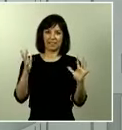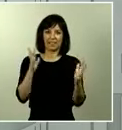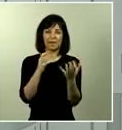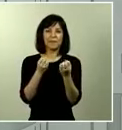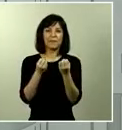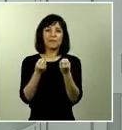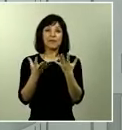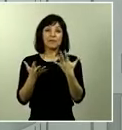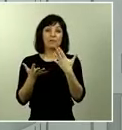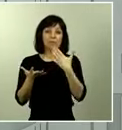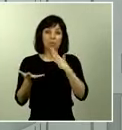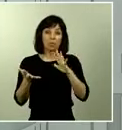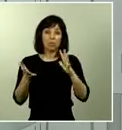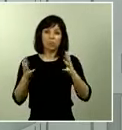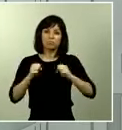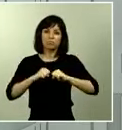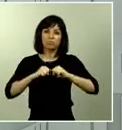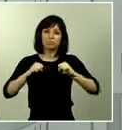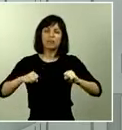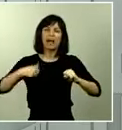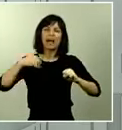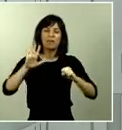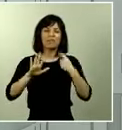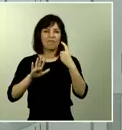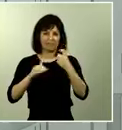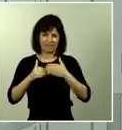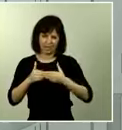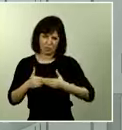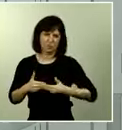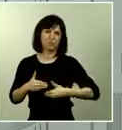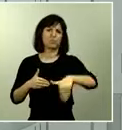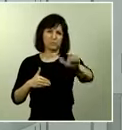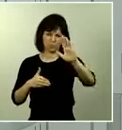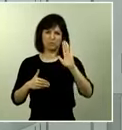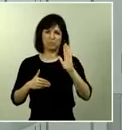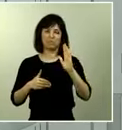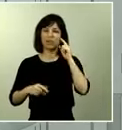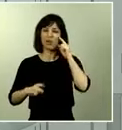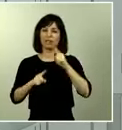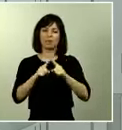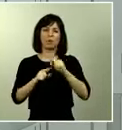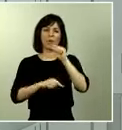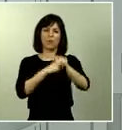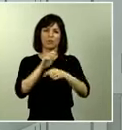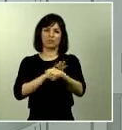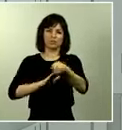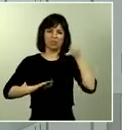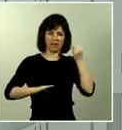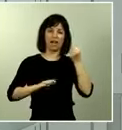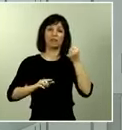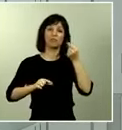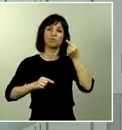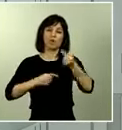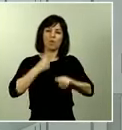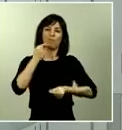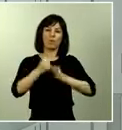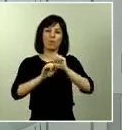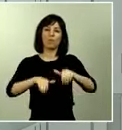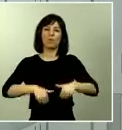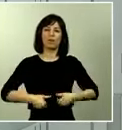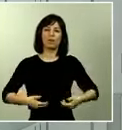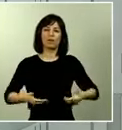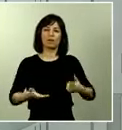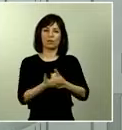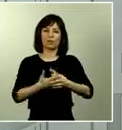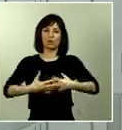aunque nos queda, como les decía, todavía mucho camino por recorrer para frenar el virus e iniciar poco a poco el camino hacia esa nueva normalidad de la que